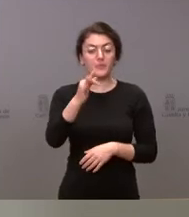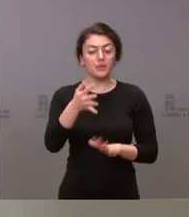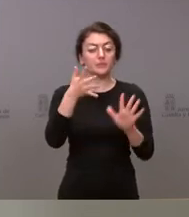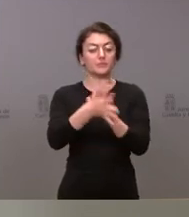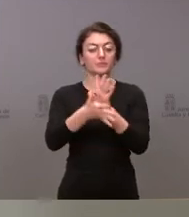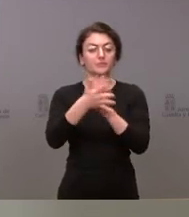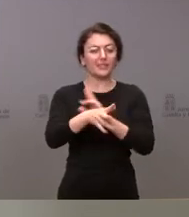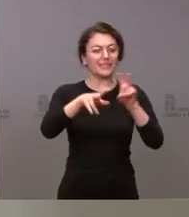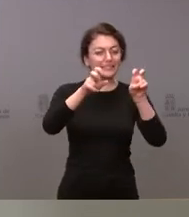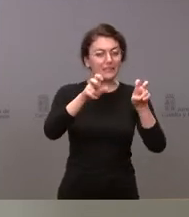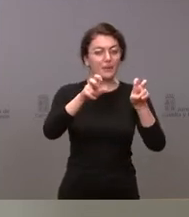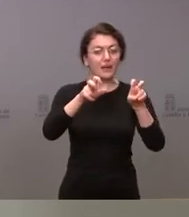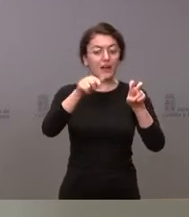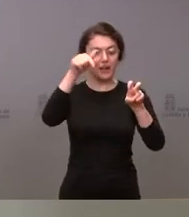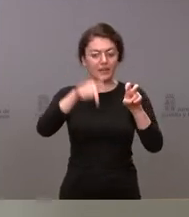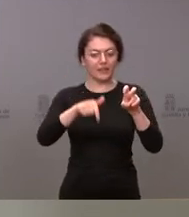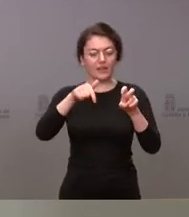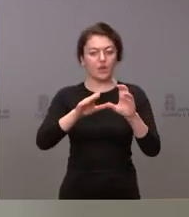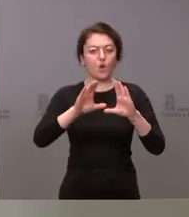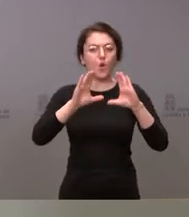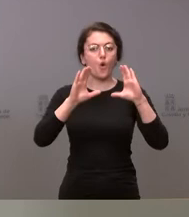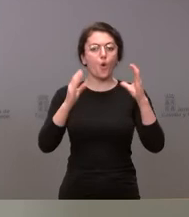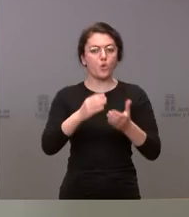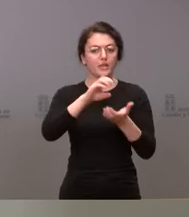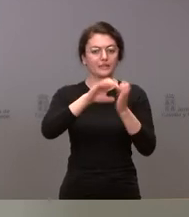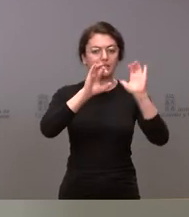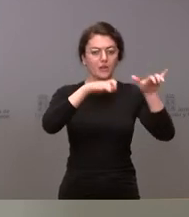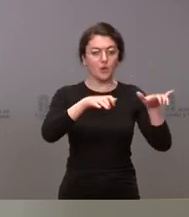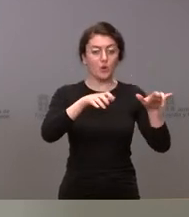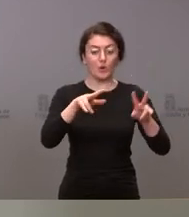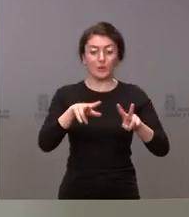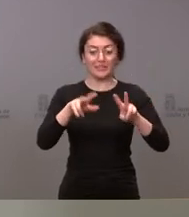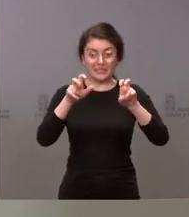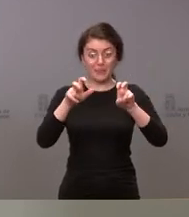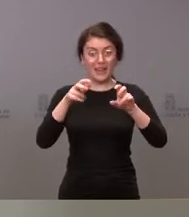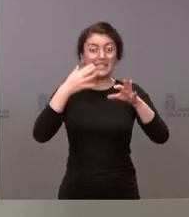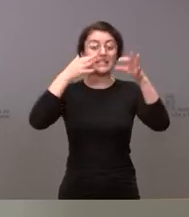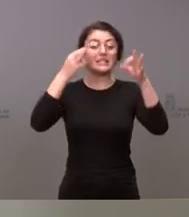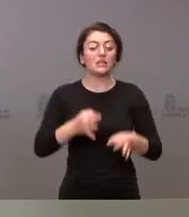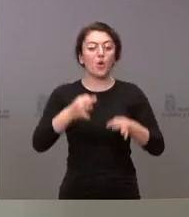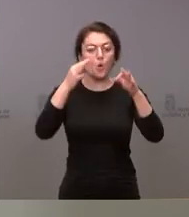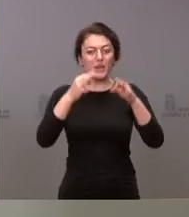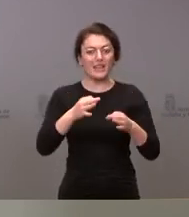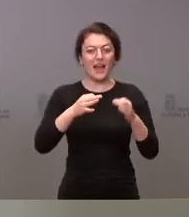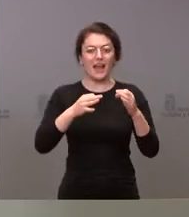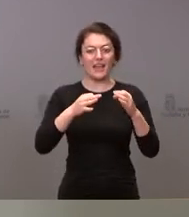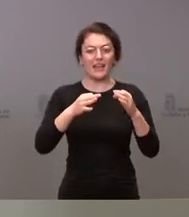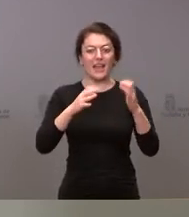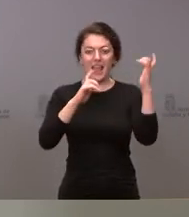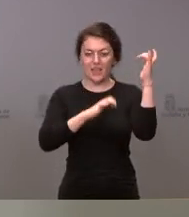circunstancias, que desde la Junta de Castilla hemos reforzado todo el sistema de seguridad informática ante el riesgo